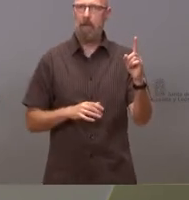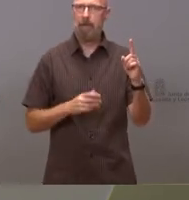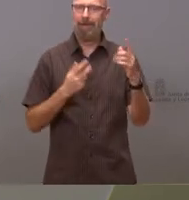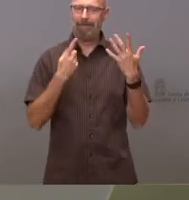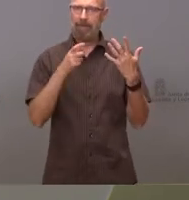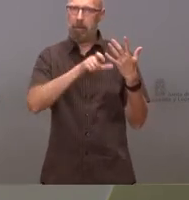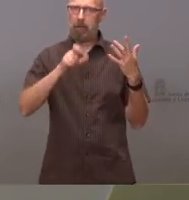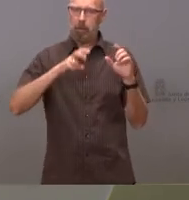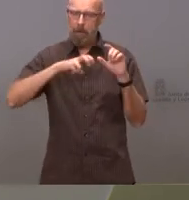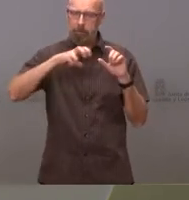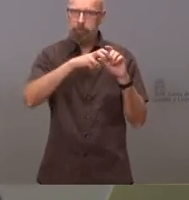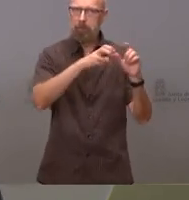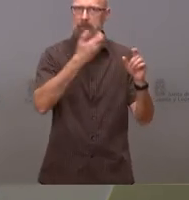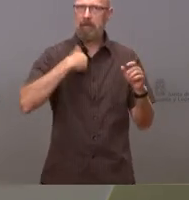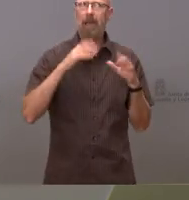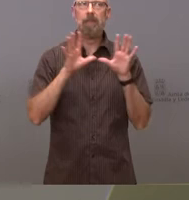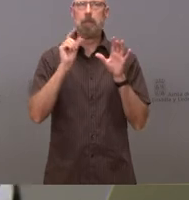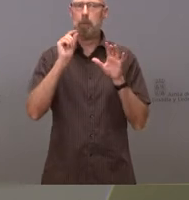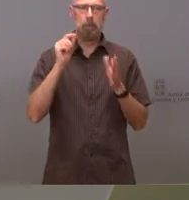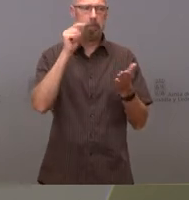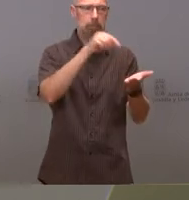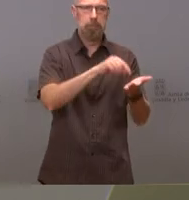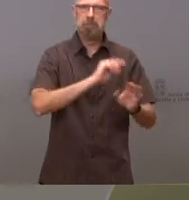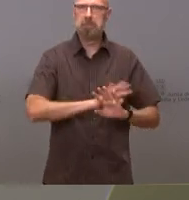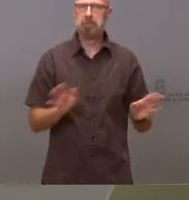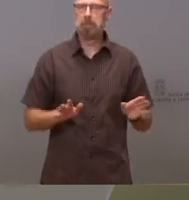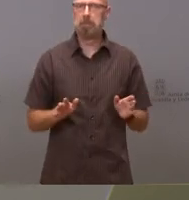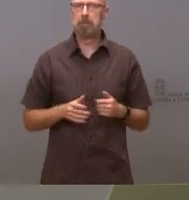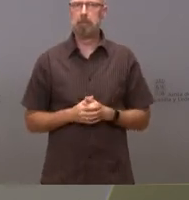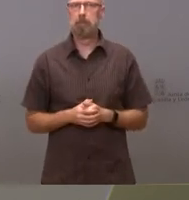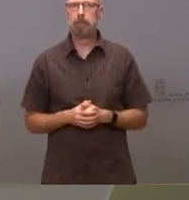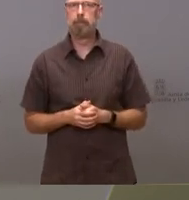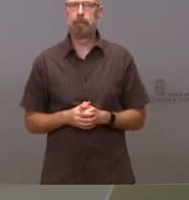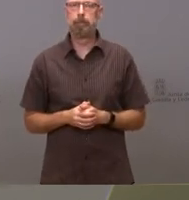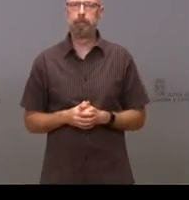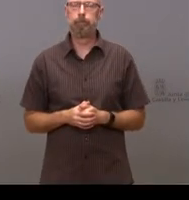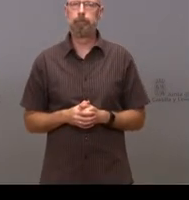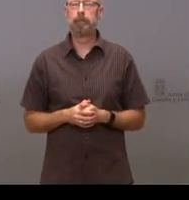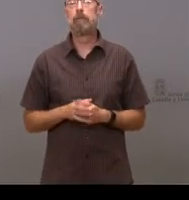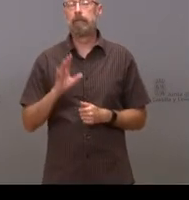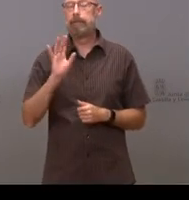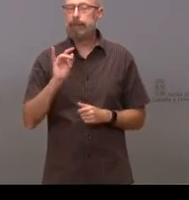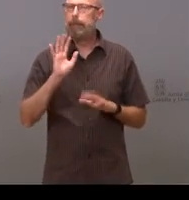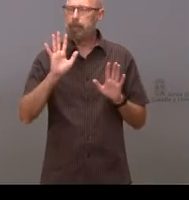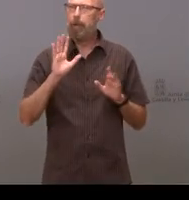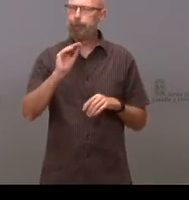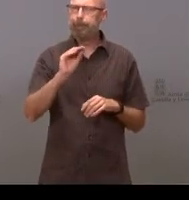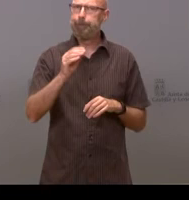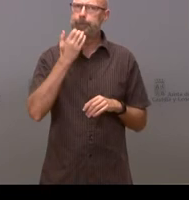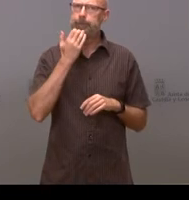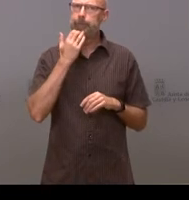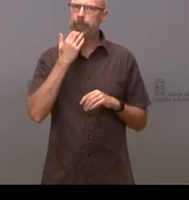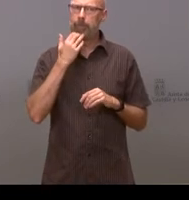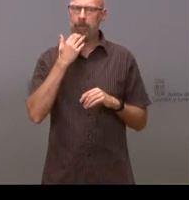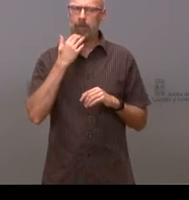combatientes de la cuadrilla y transportada más la incorporación sucesiva de todos los medios sí pero lo cierto es que los primeros que llegan son los